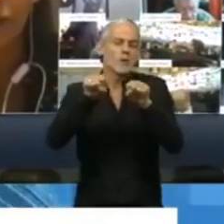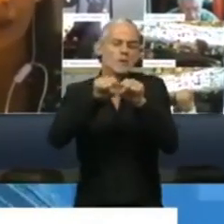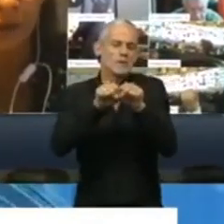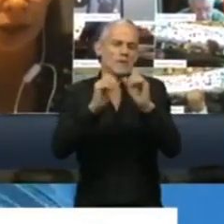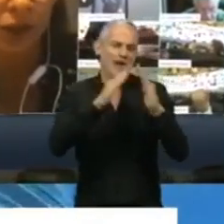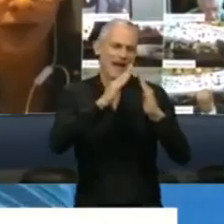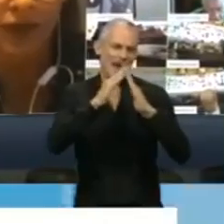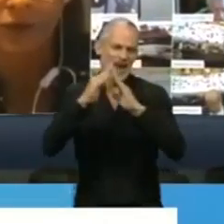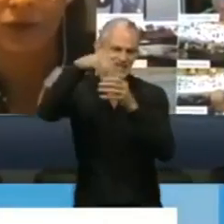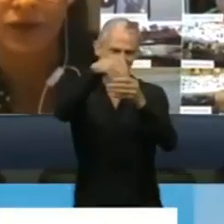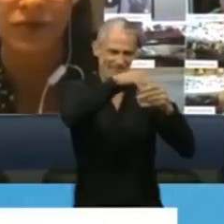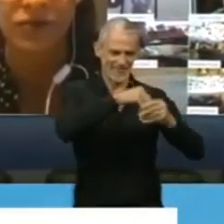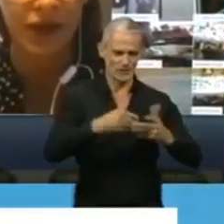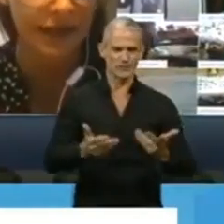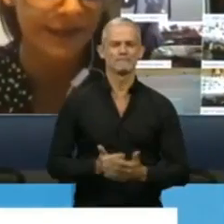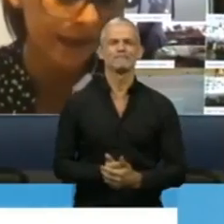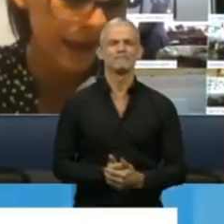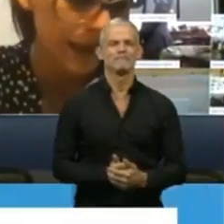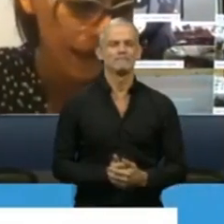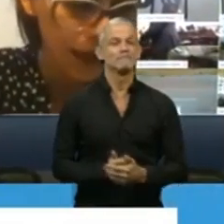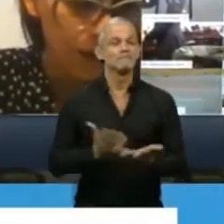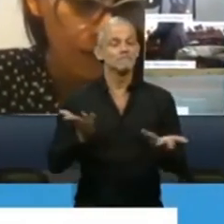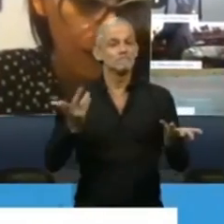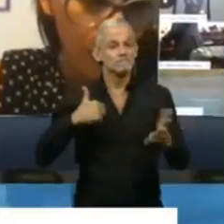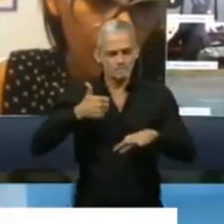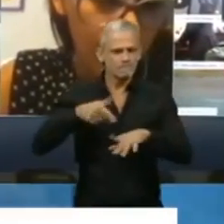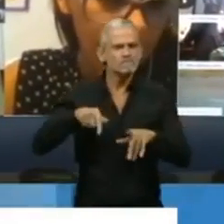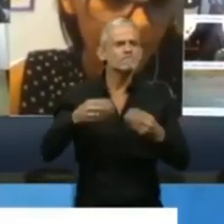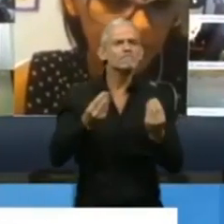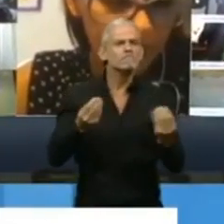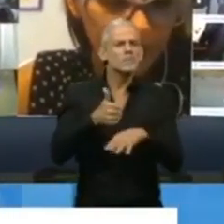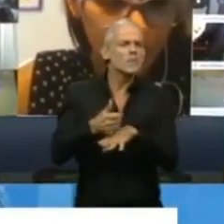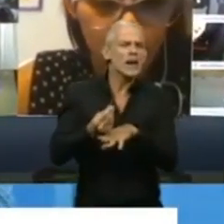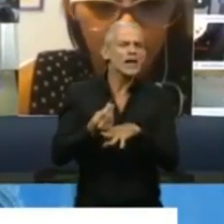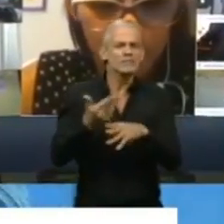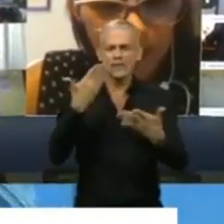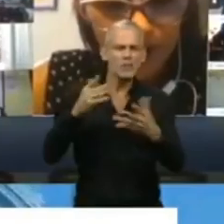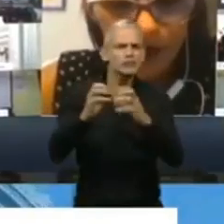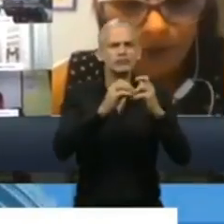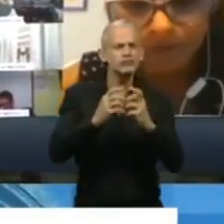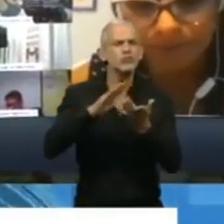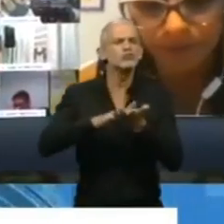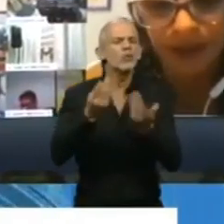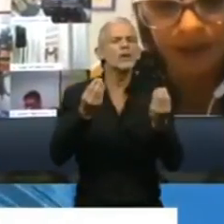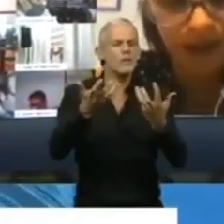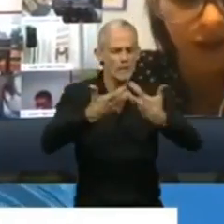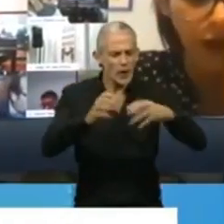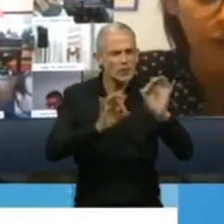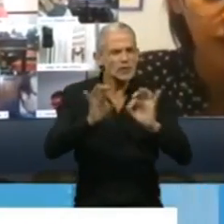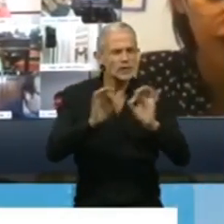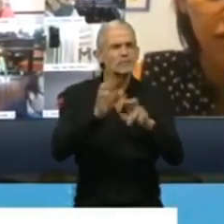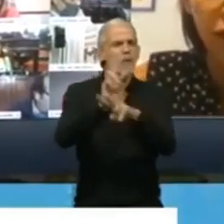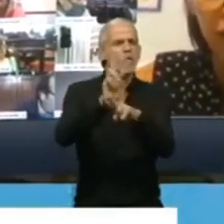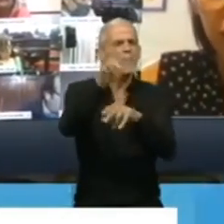de sus hogares. Gracias. Estamos tratando un proyecto que trata sobre la protección del personal de